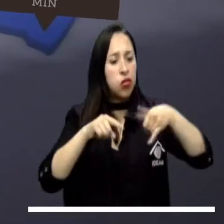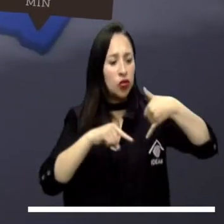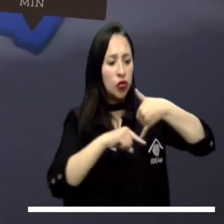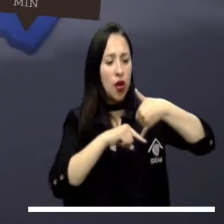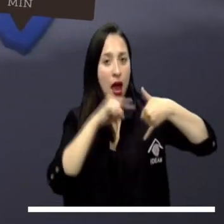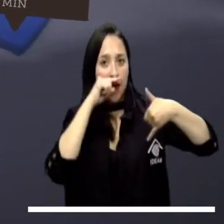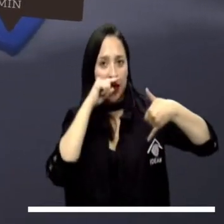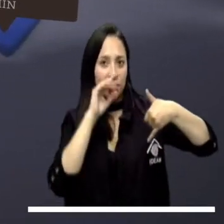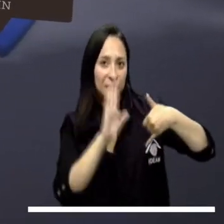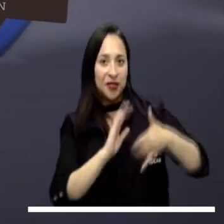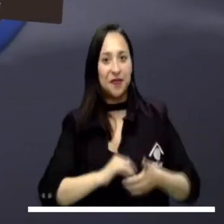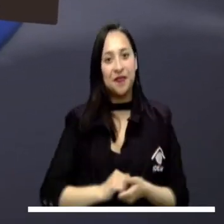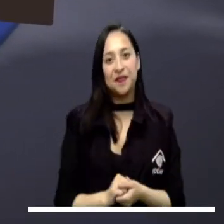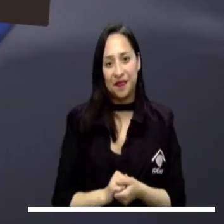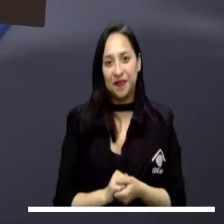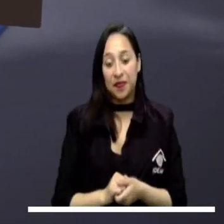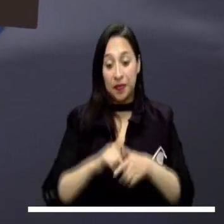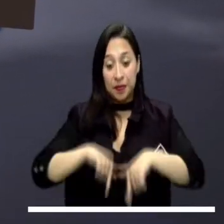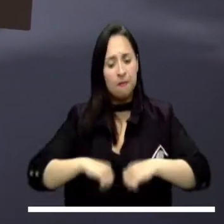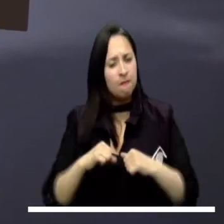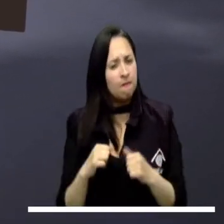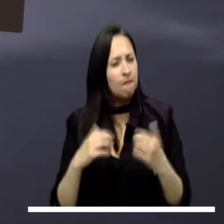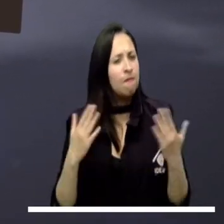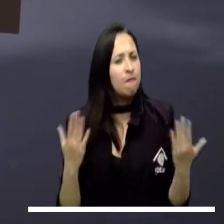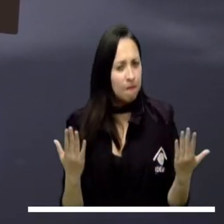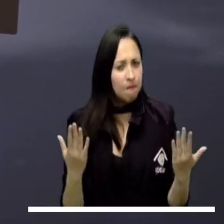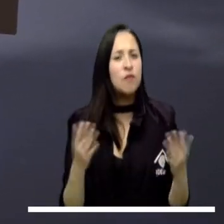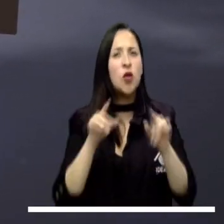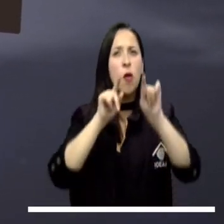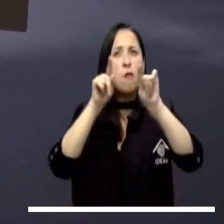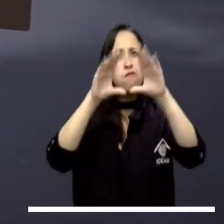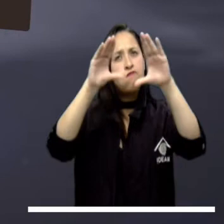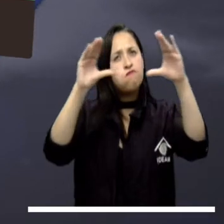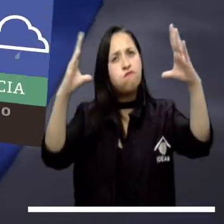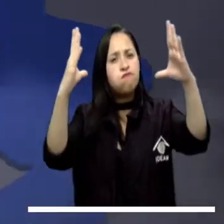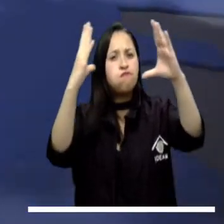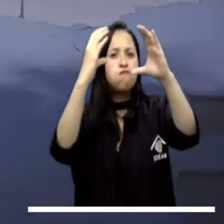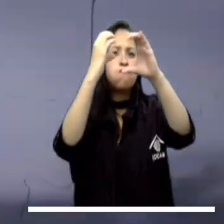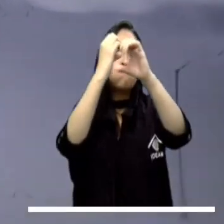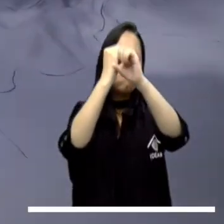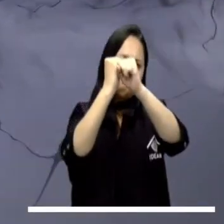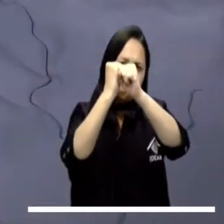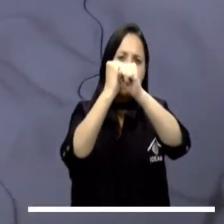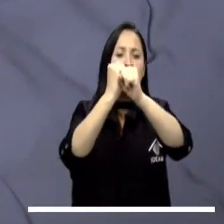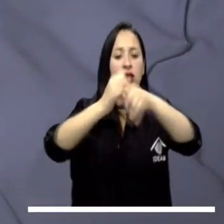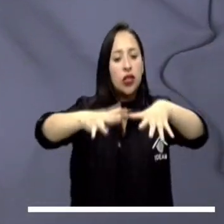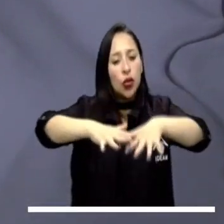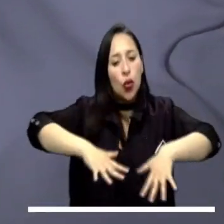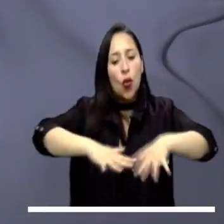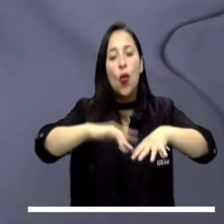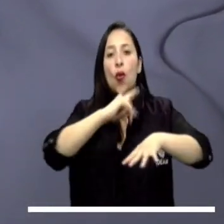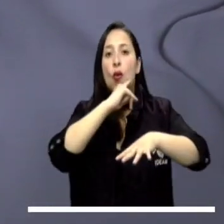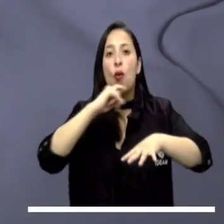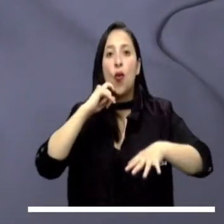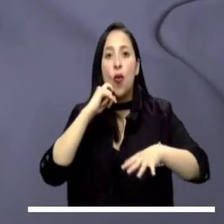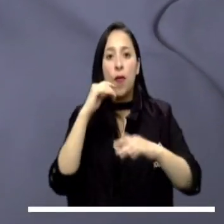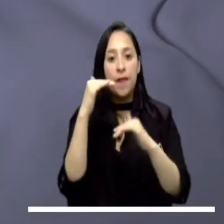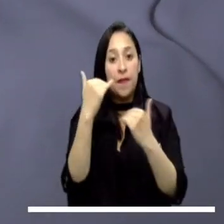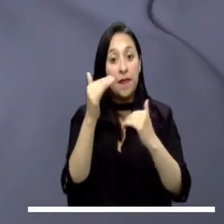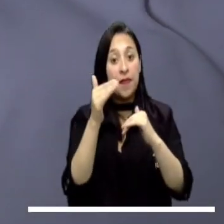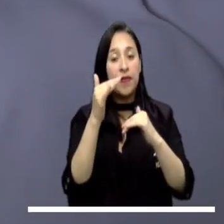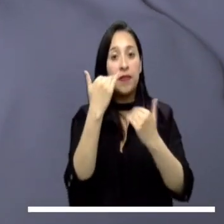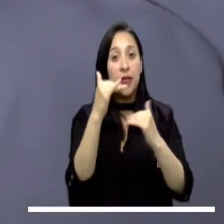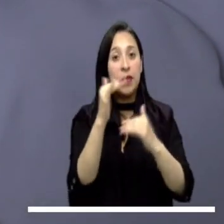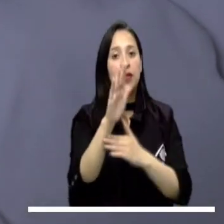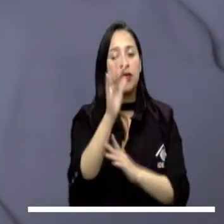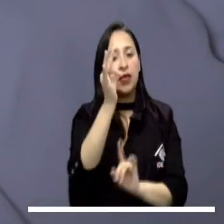Guaviare, Caquetá, Putumayo y algunos puntos del Amazonas. La noche capitalina también puede presentar abundante nubosidad en